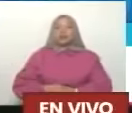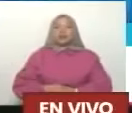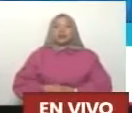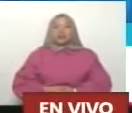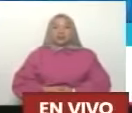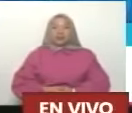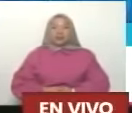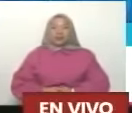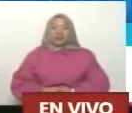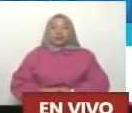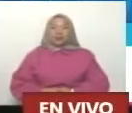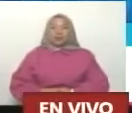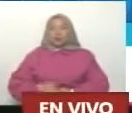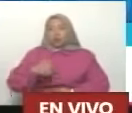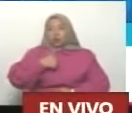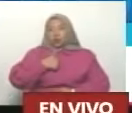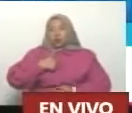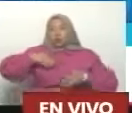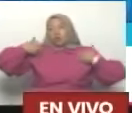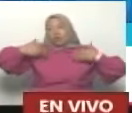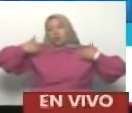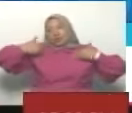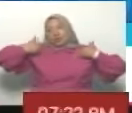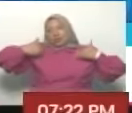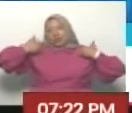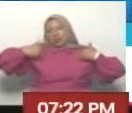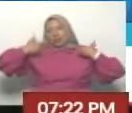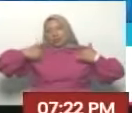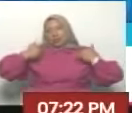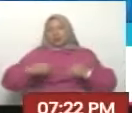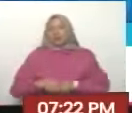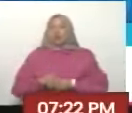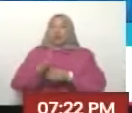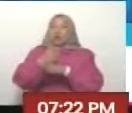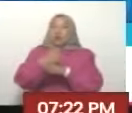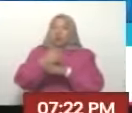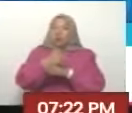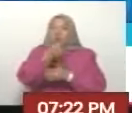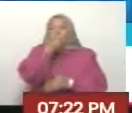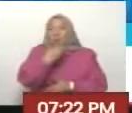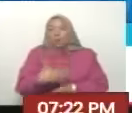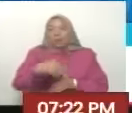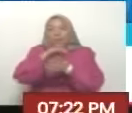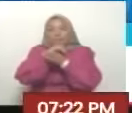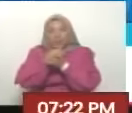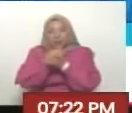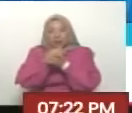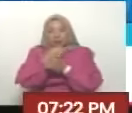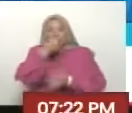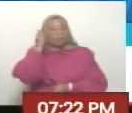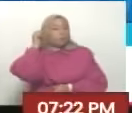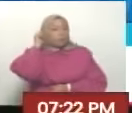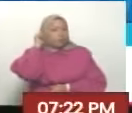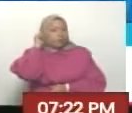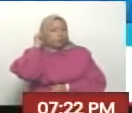yo salí muy contento ahí compartimos con buenos amigos buenas amigas